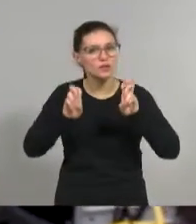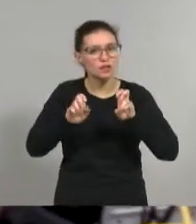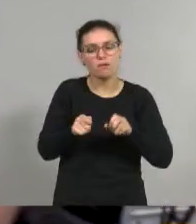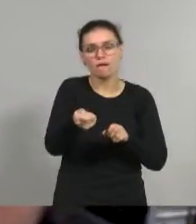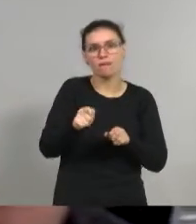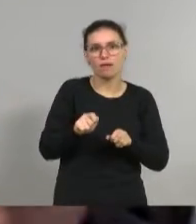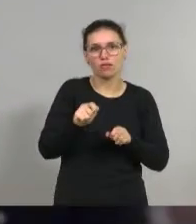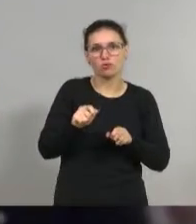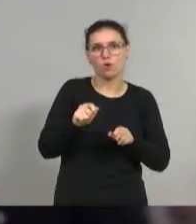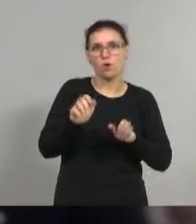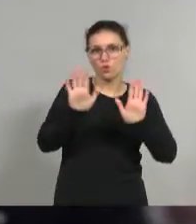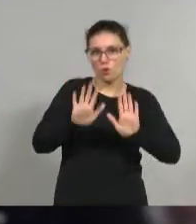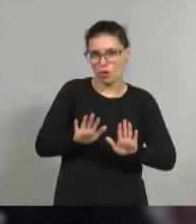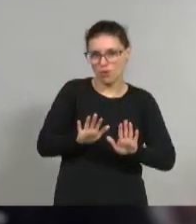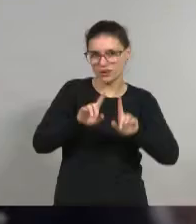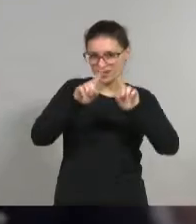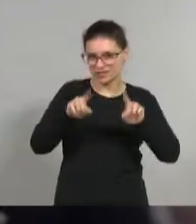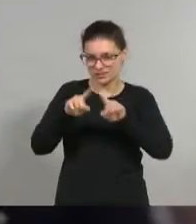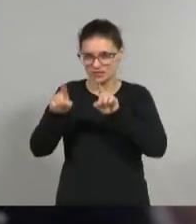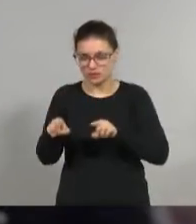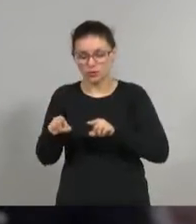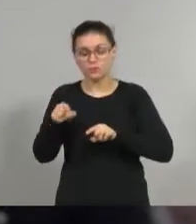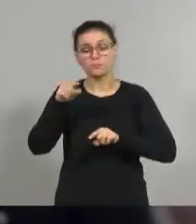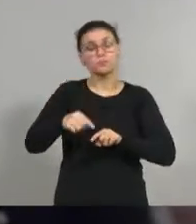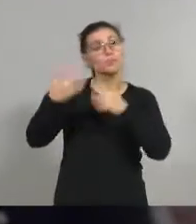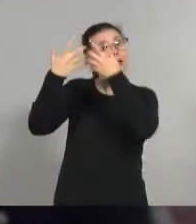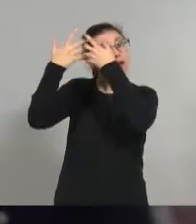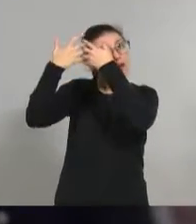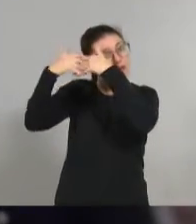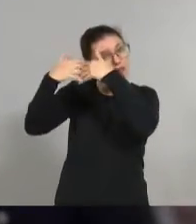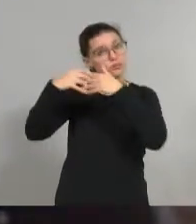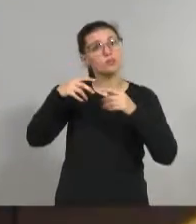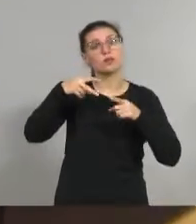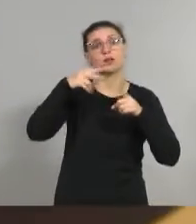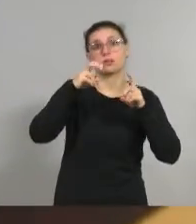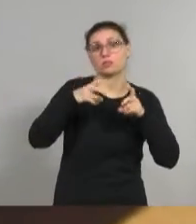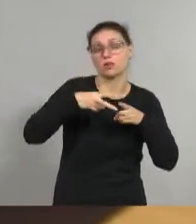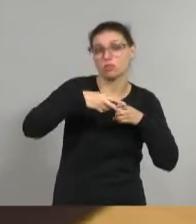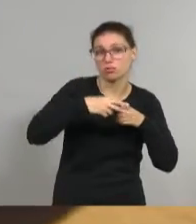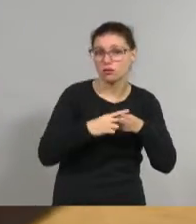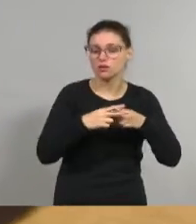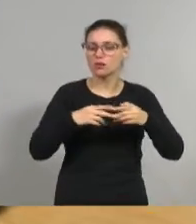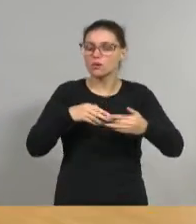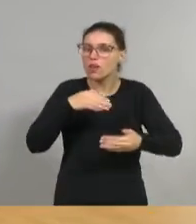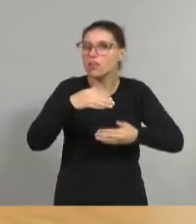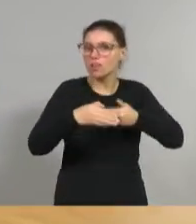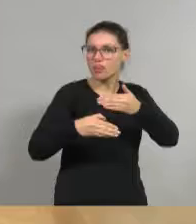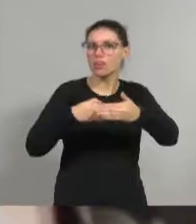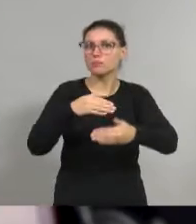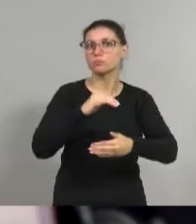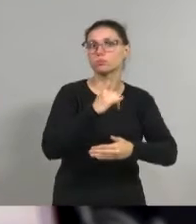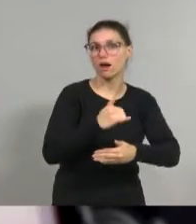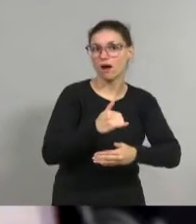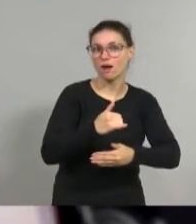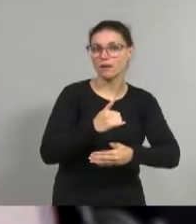posibilidad de reflexionar a partir de una Tecnicatura que muestra un proceso logra que la